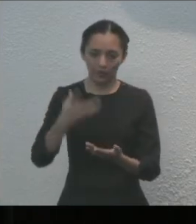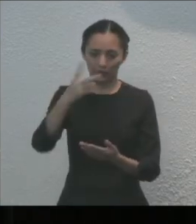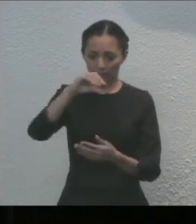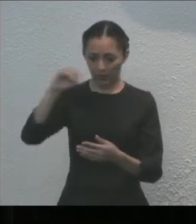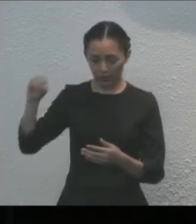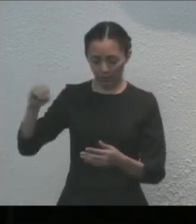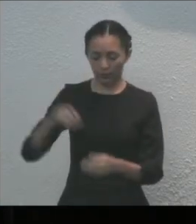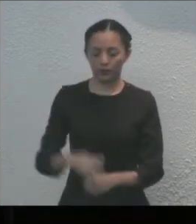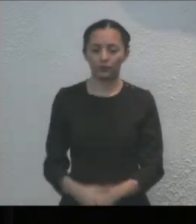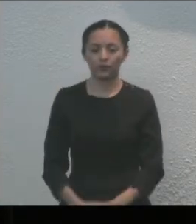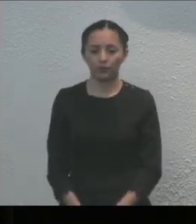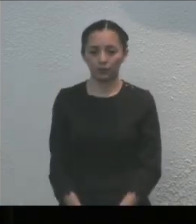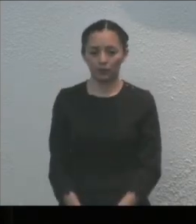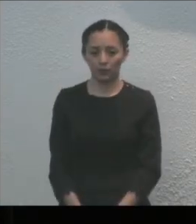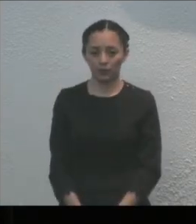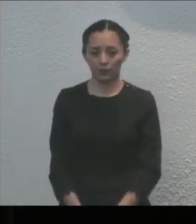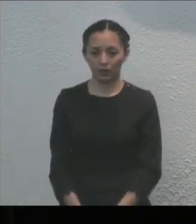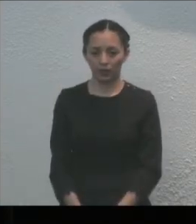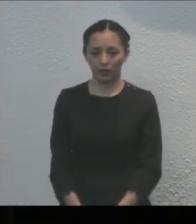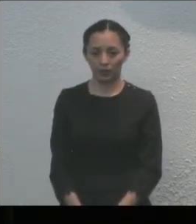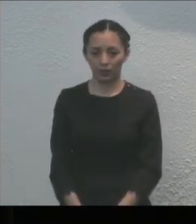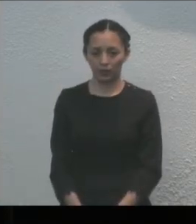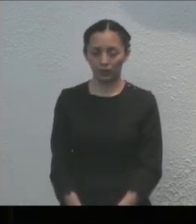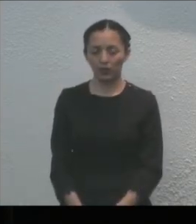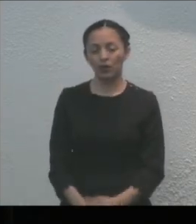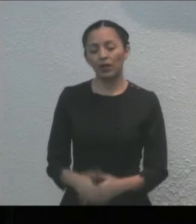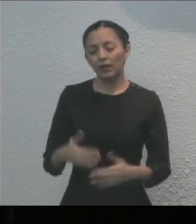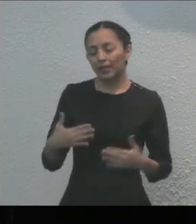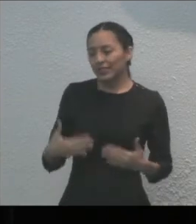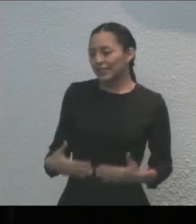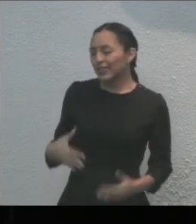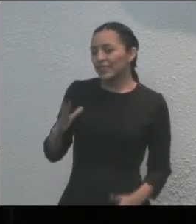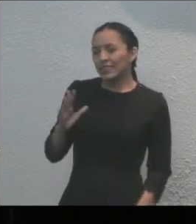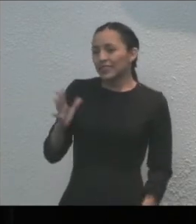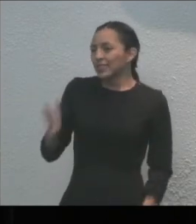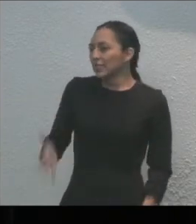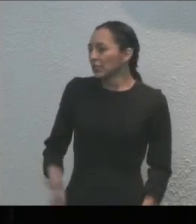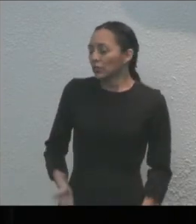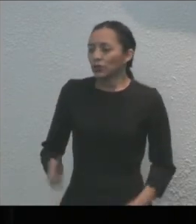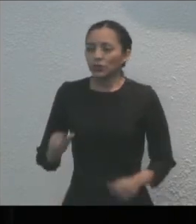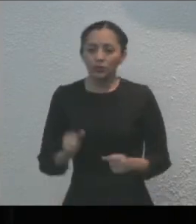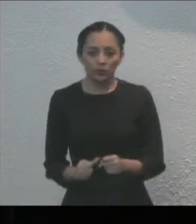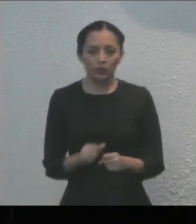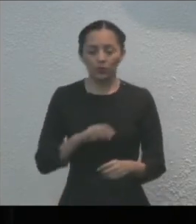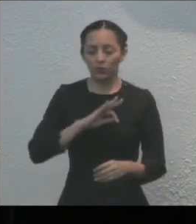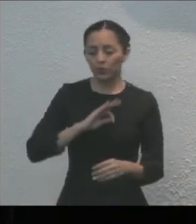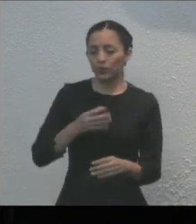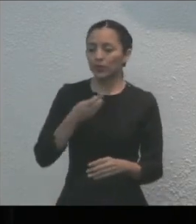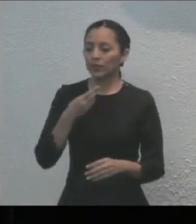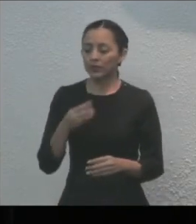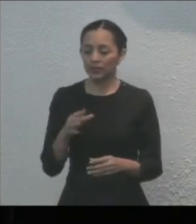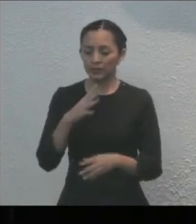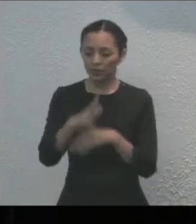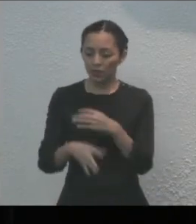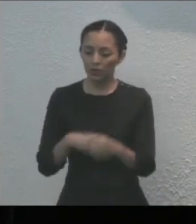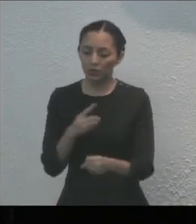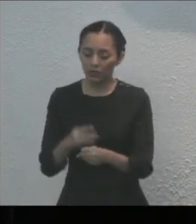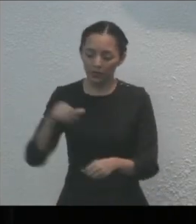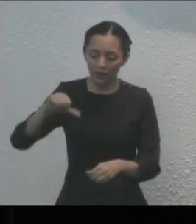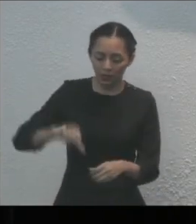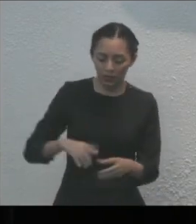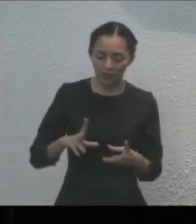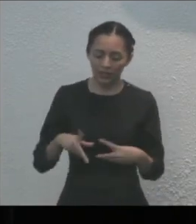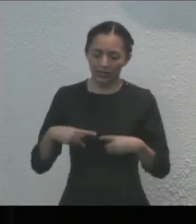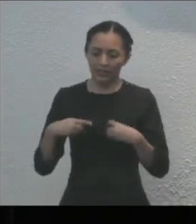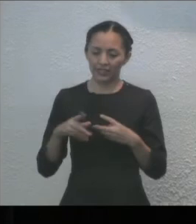Quintana Roo. Es un honor nuevamente decirles que esta oportunidad que tenemos hoy de